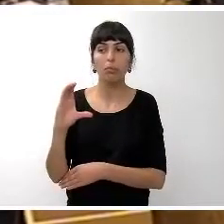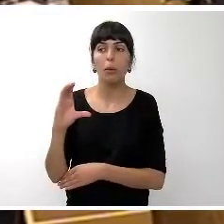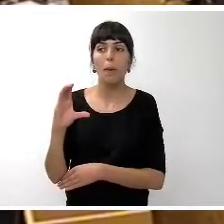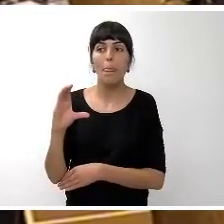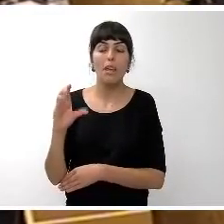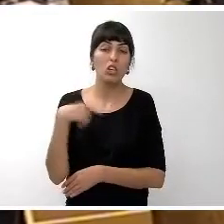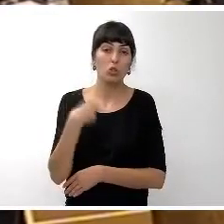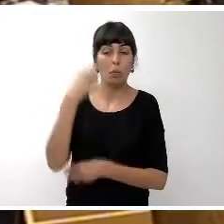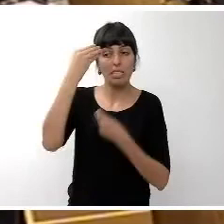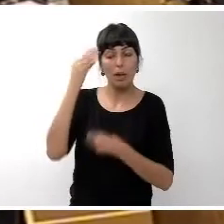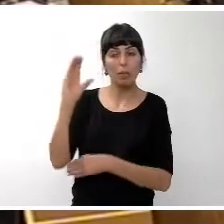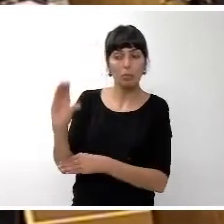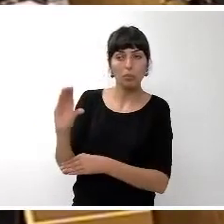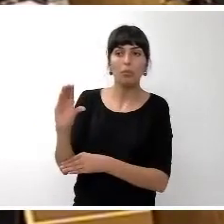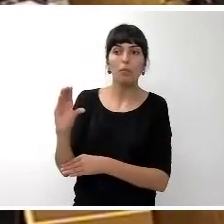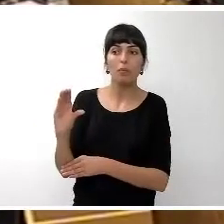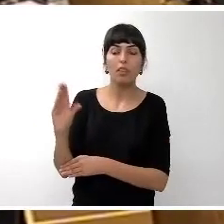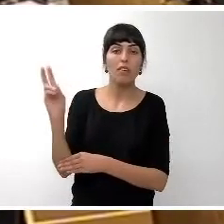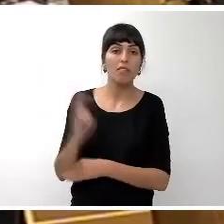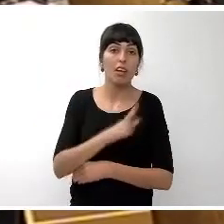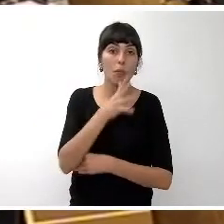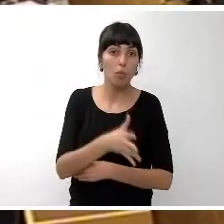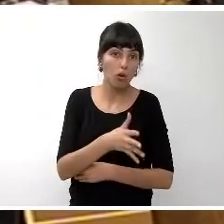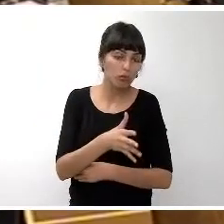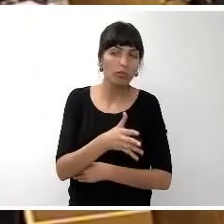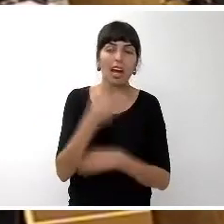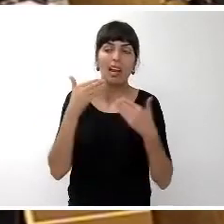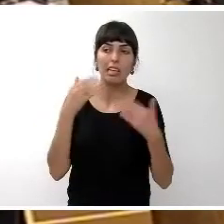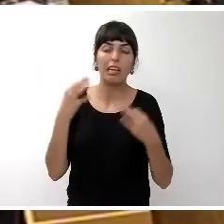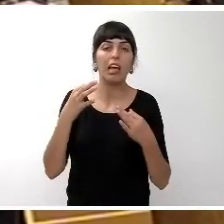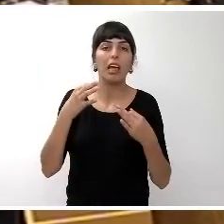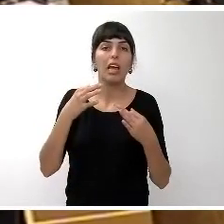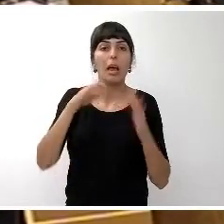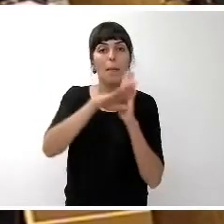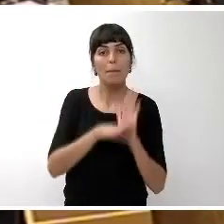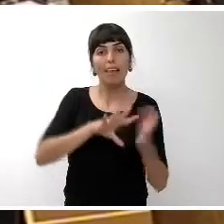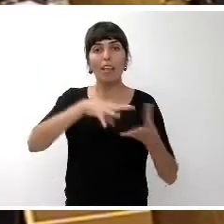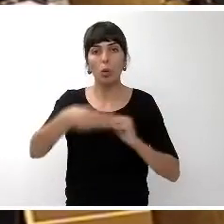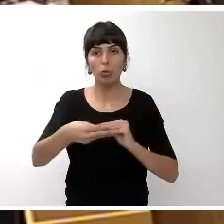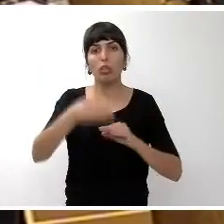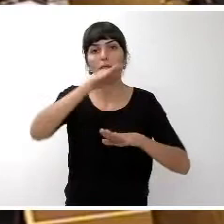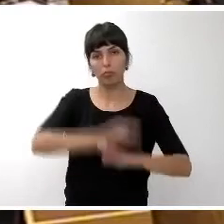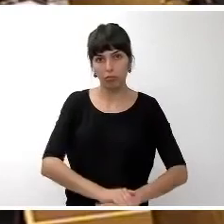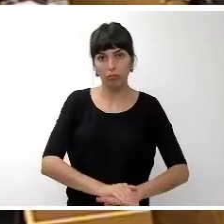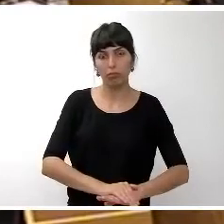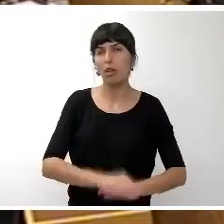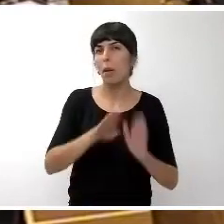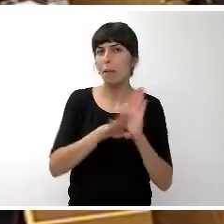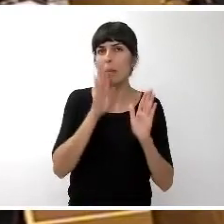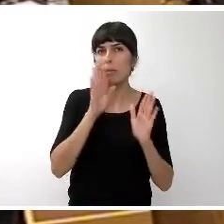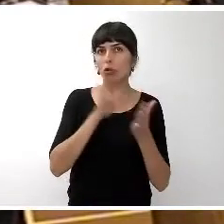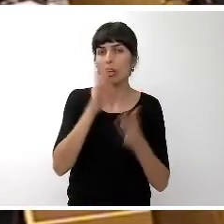nuestro punto de vista gracias al cumplimiento del plan de ajustes el cual se ha celebrado en el pasado